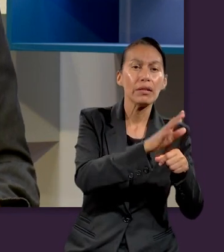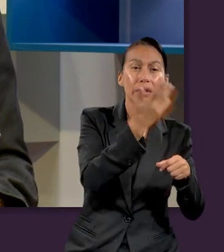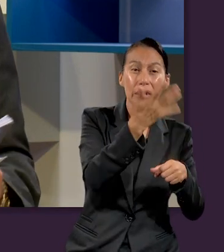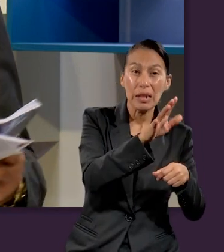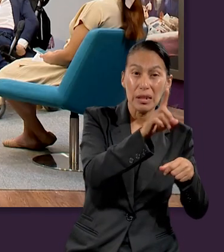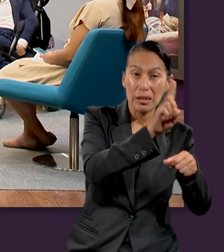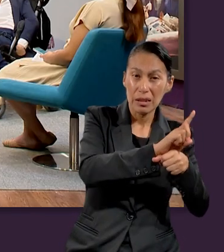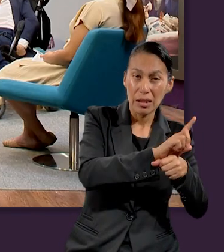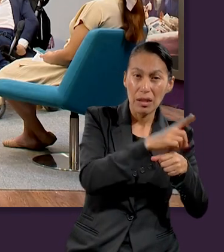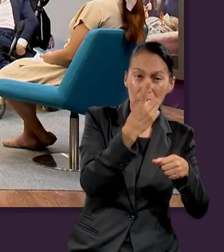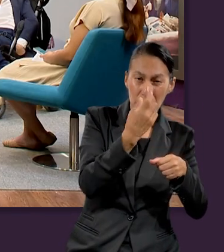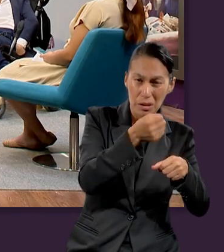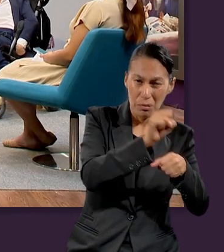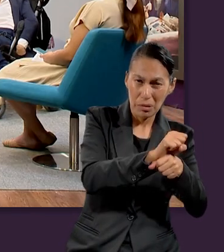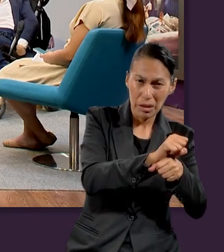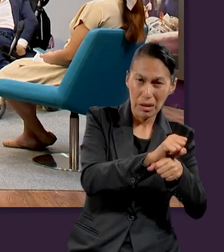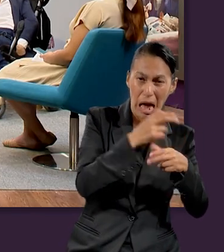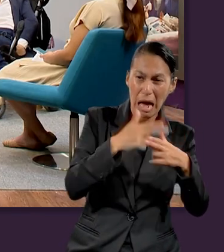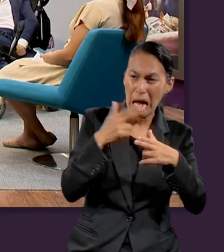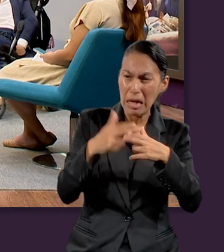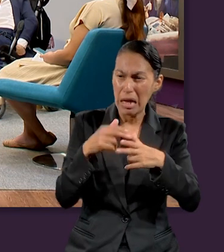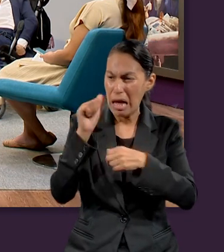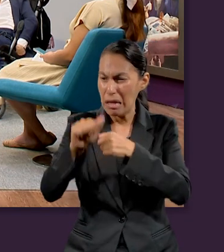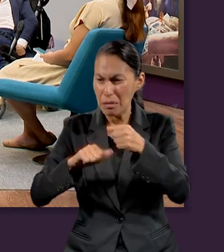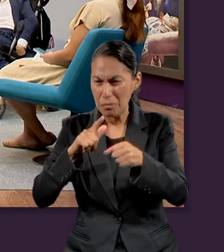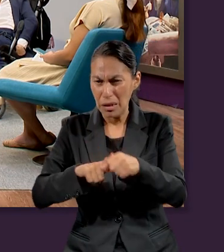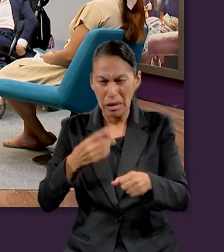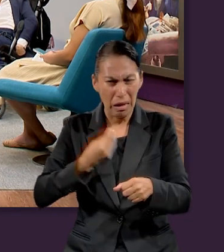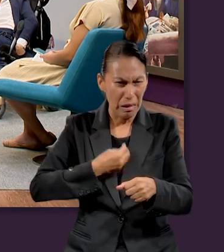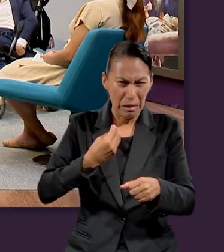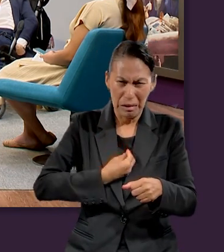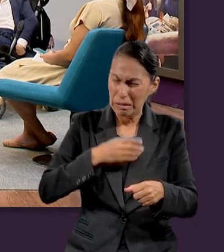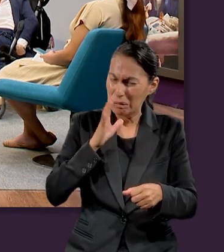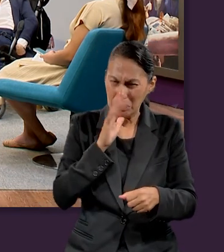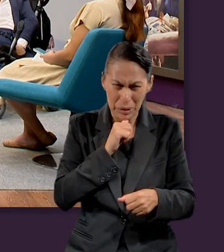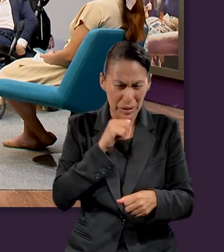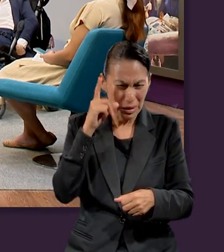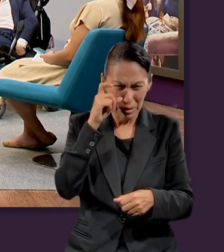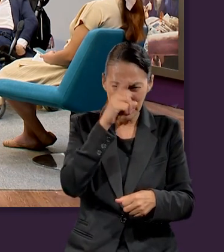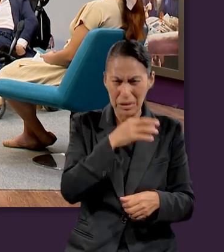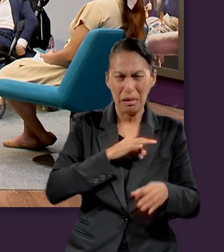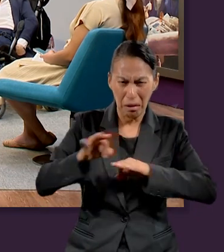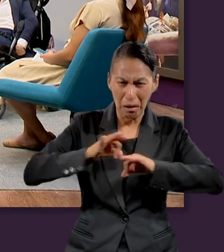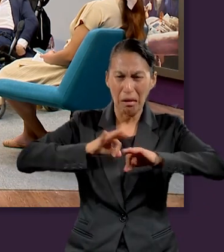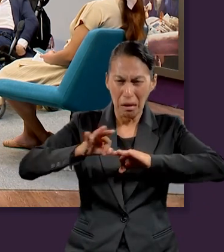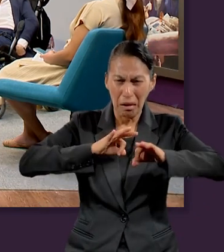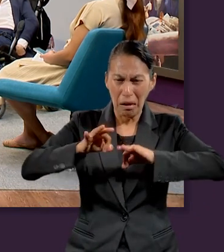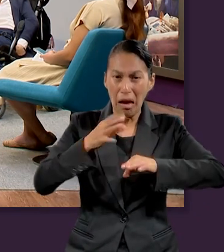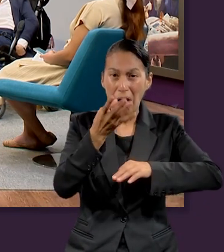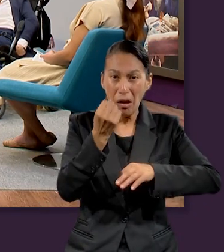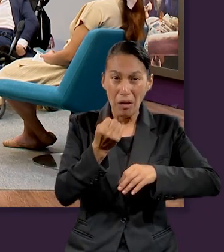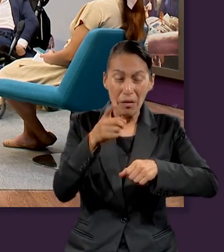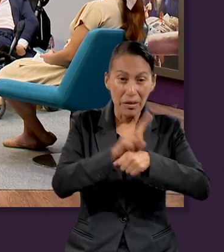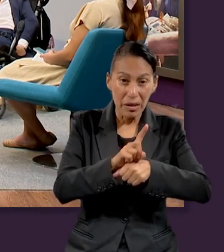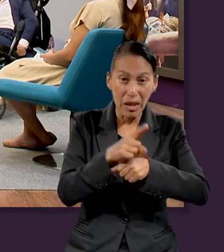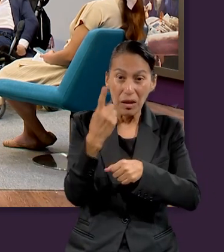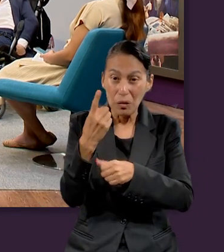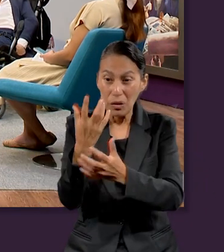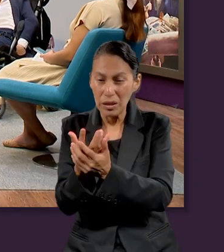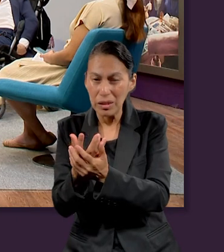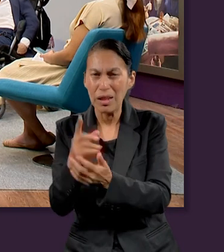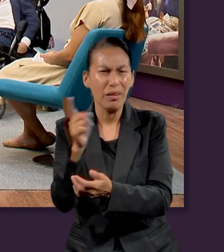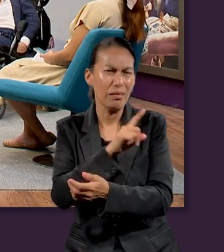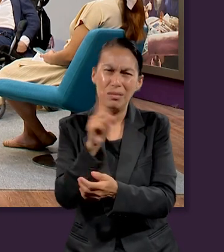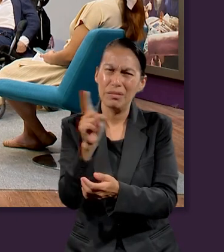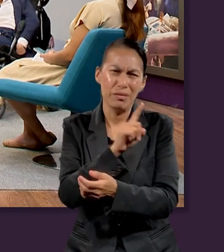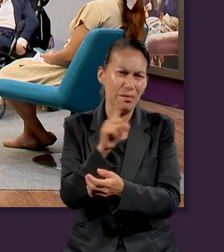y hasta los animalitos reclamaron. No pudieron, no, no, No, trabajar nueve días y descansar,